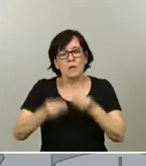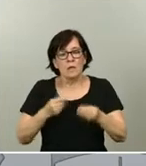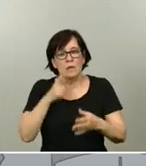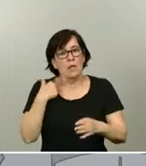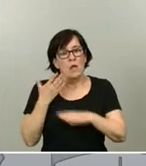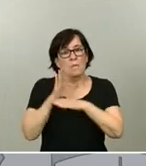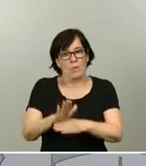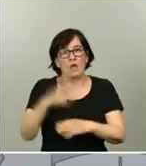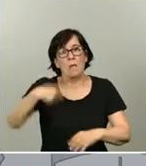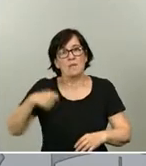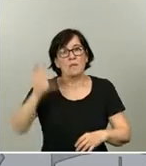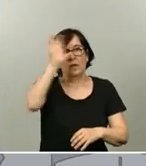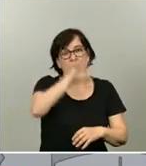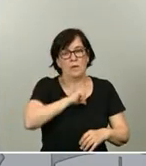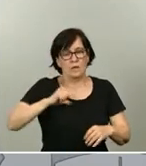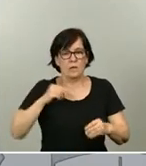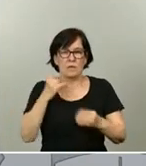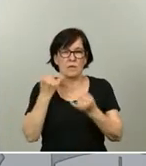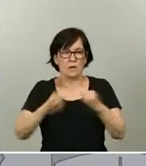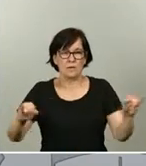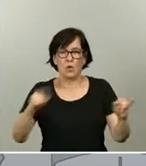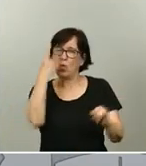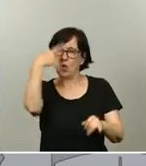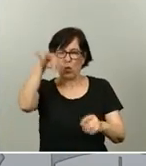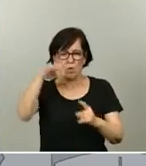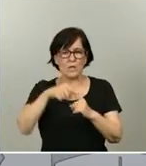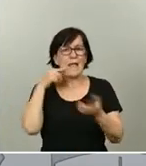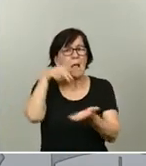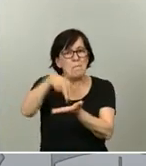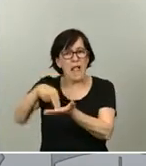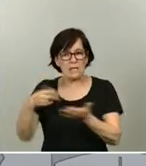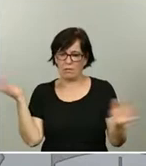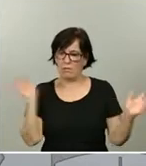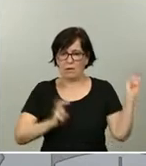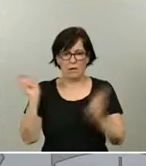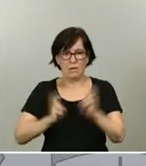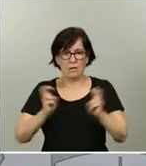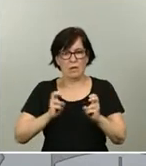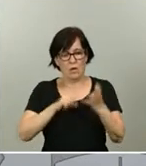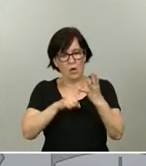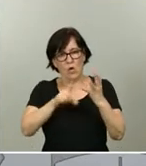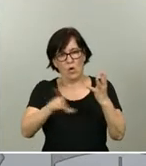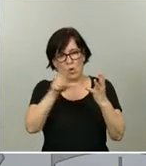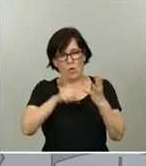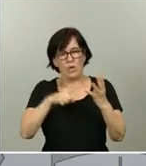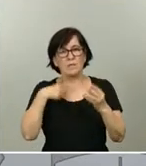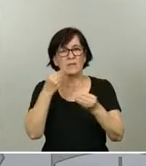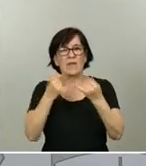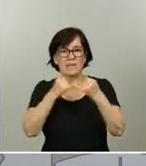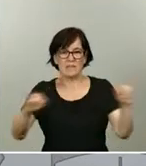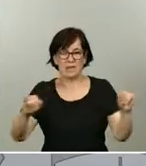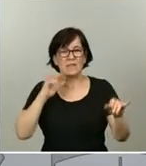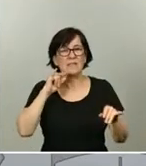presidentes autonómicos celebrar una monográfica y presencial a finales de julio tras la celebración de las elecciones